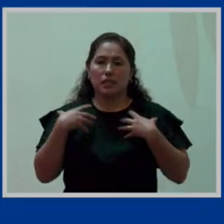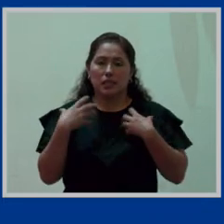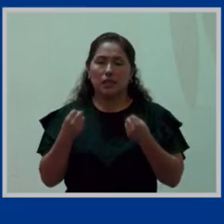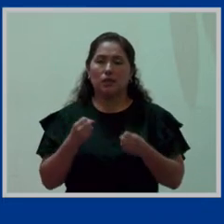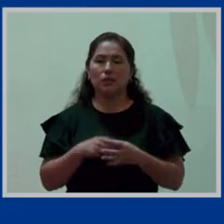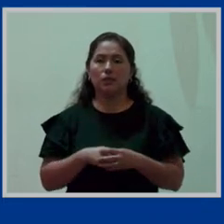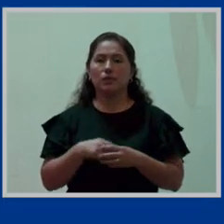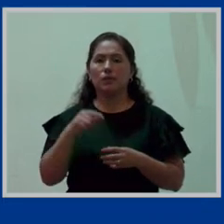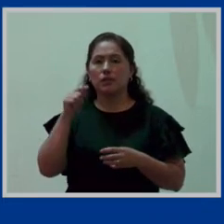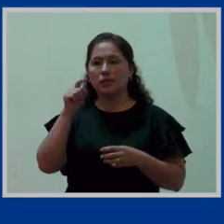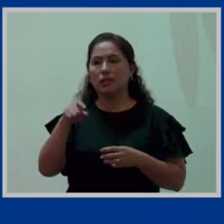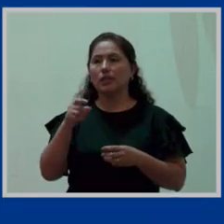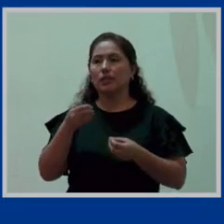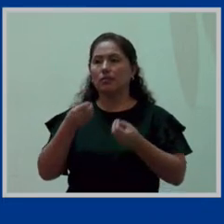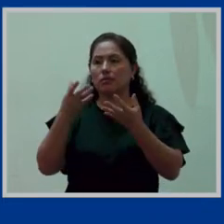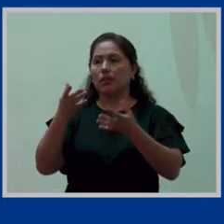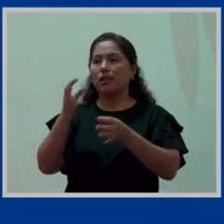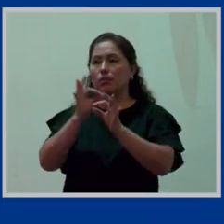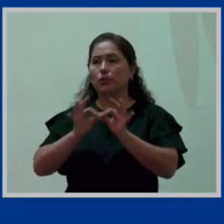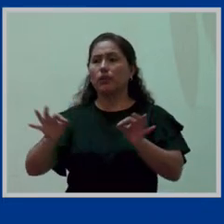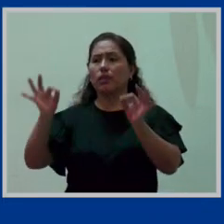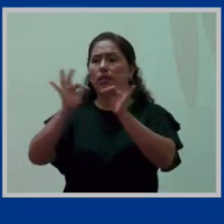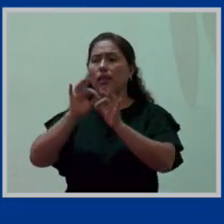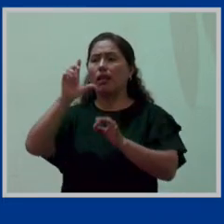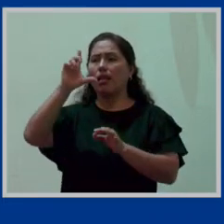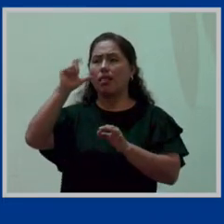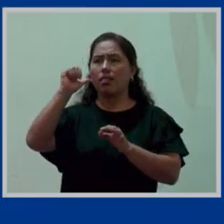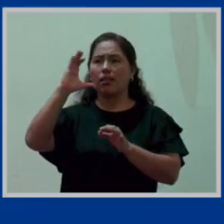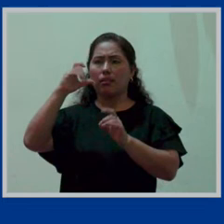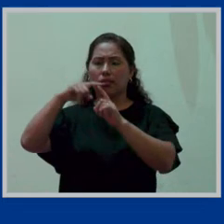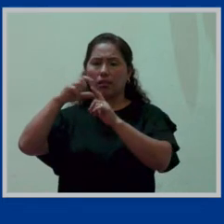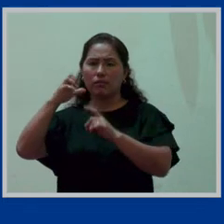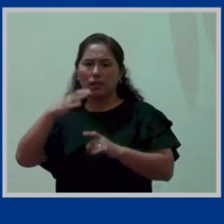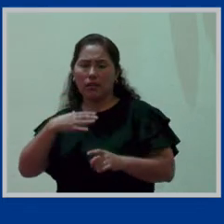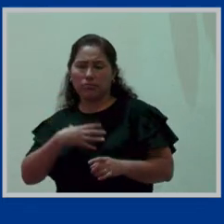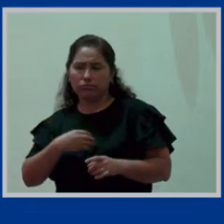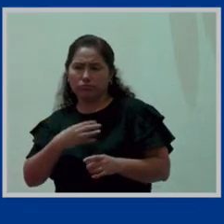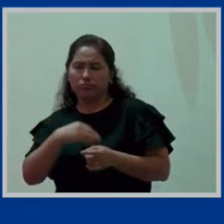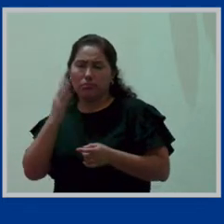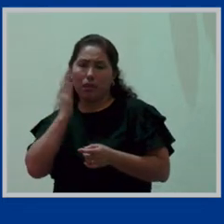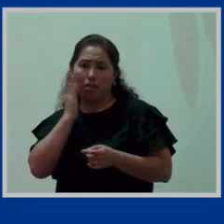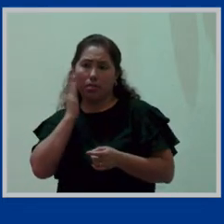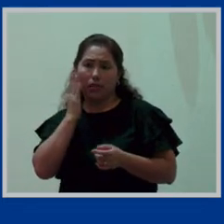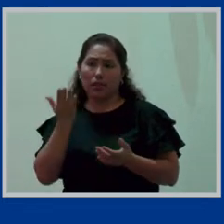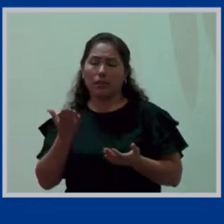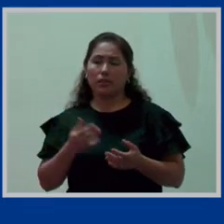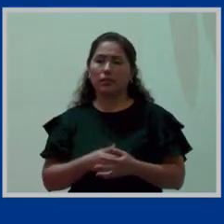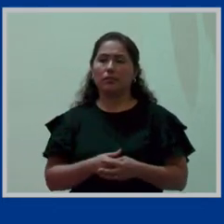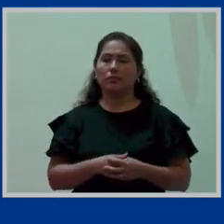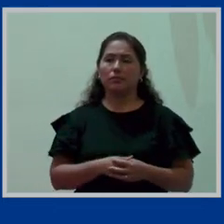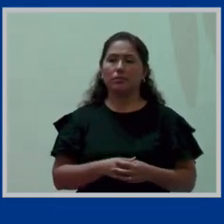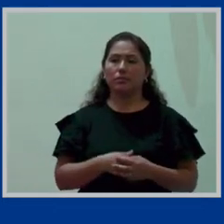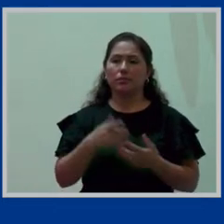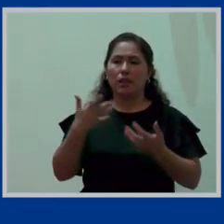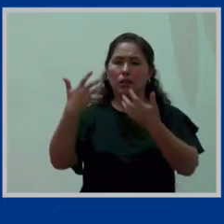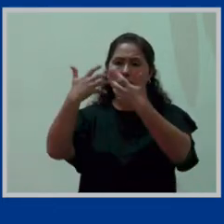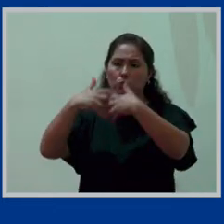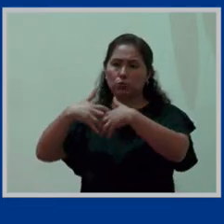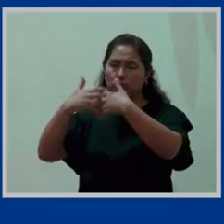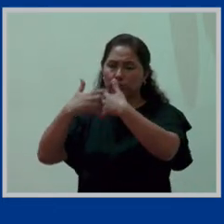una de ellas es la promoción de la lactancia materna y como lo voy a repetir en lactancia materna no hay una industria